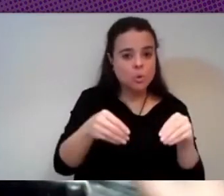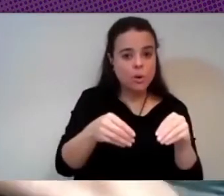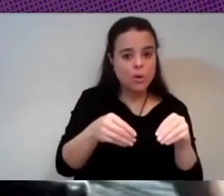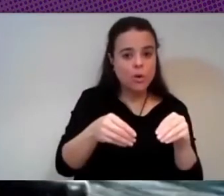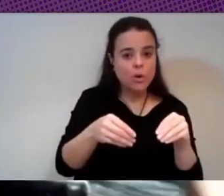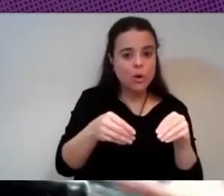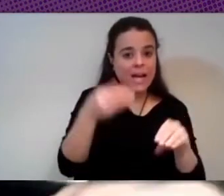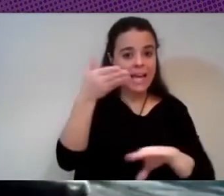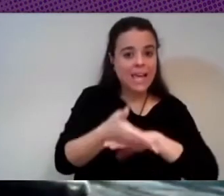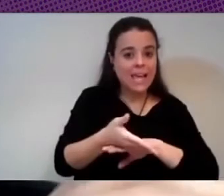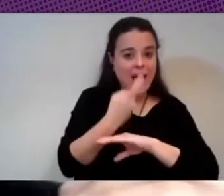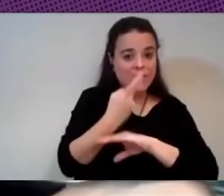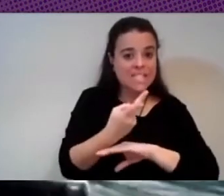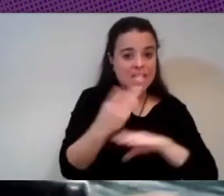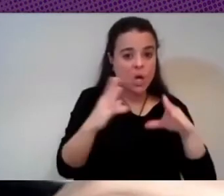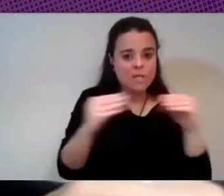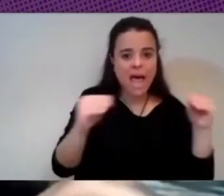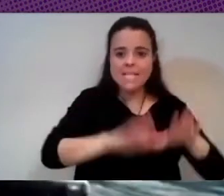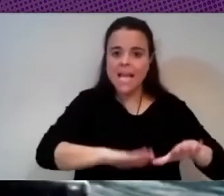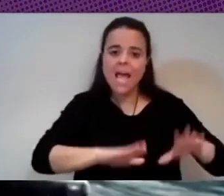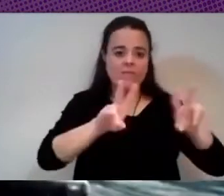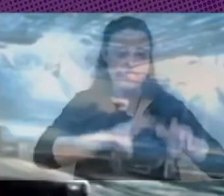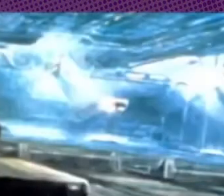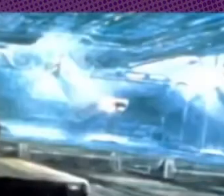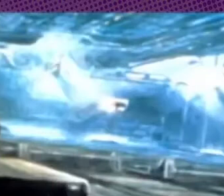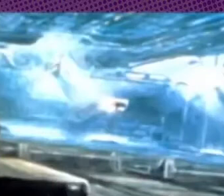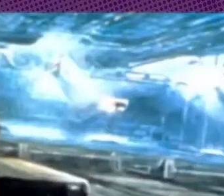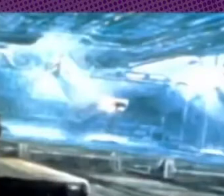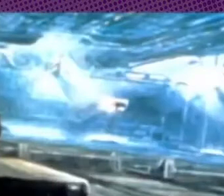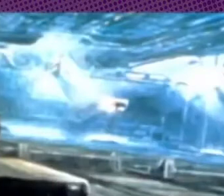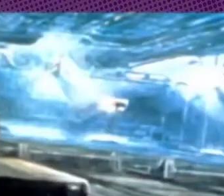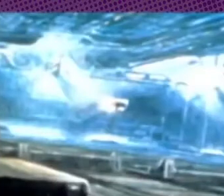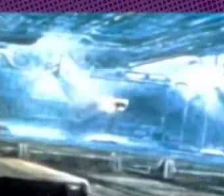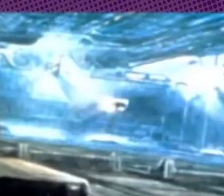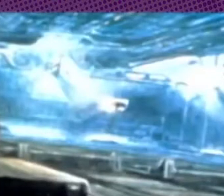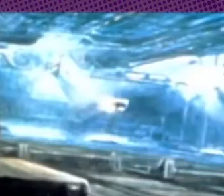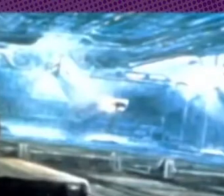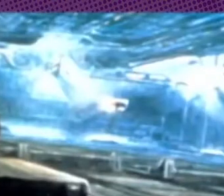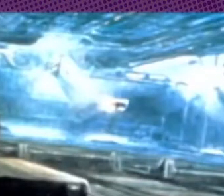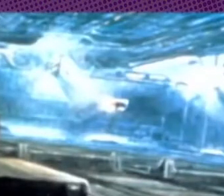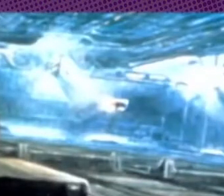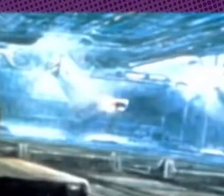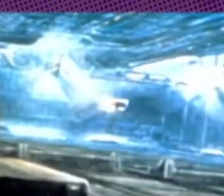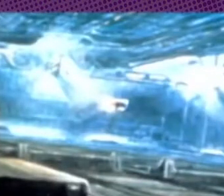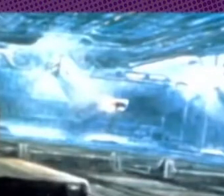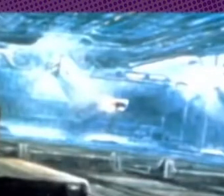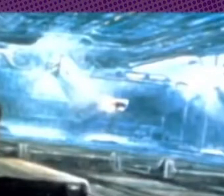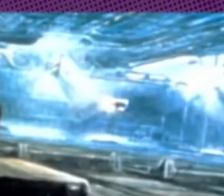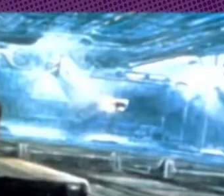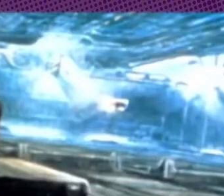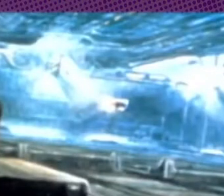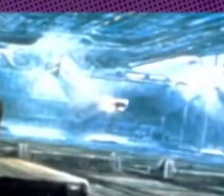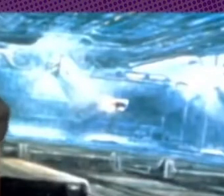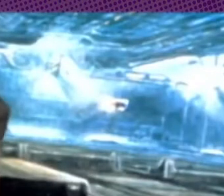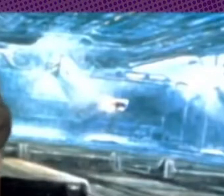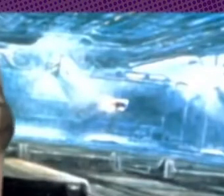ir a visitar una universidad estar allí hacer investigación esto es completamente fundamental y lo estoy echando de menos con toda mi alma pero